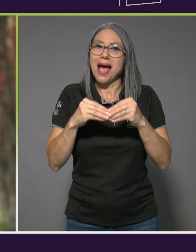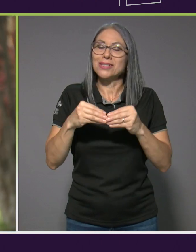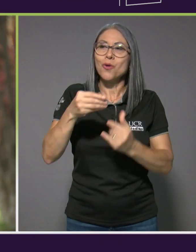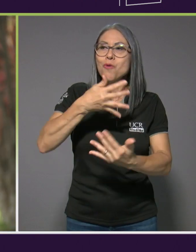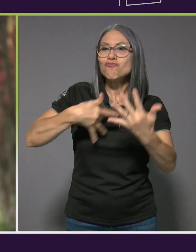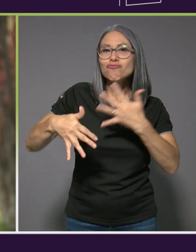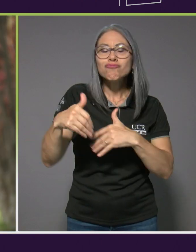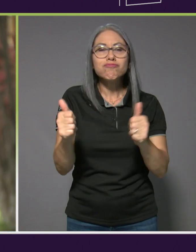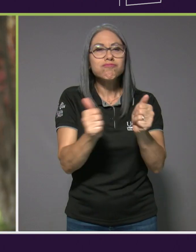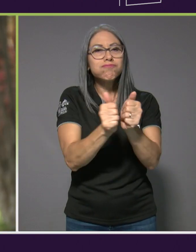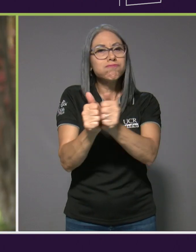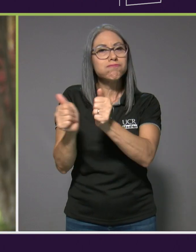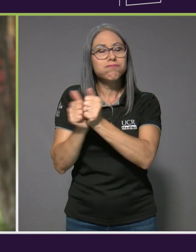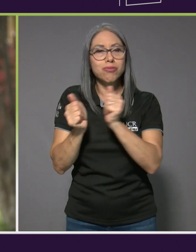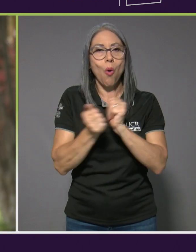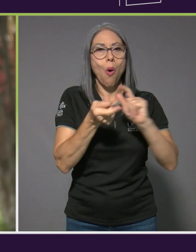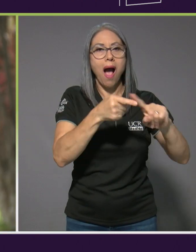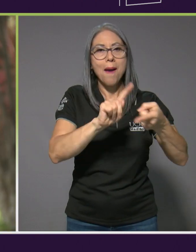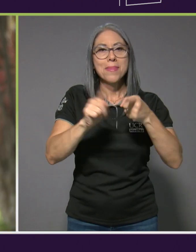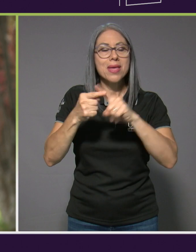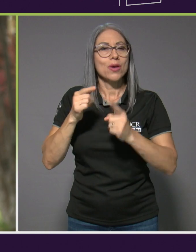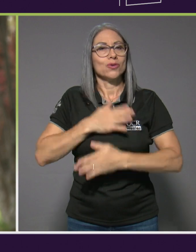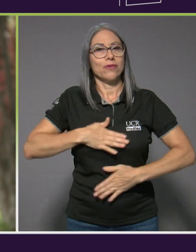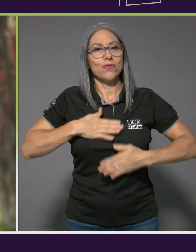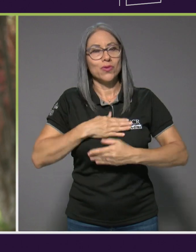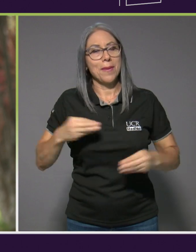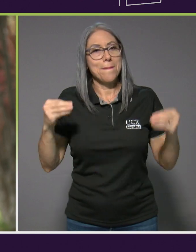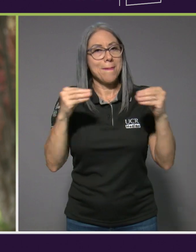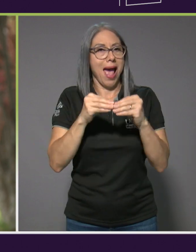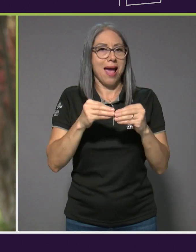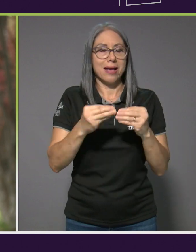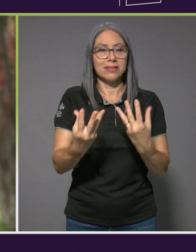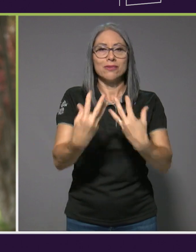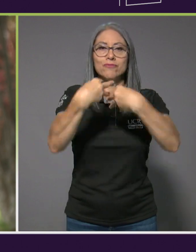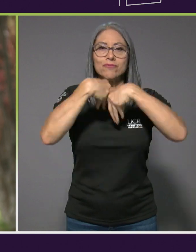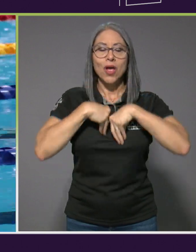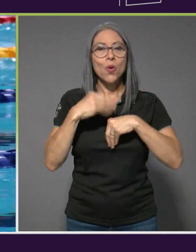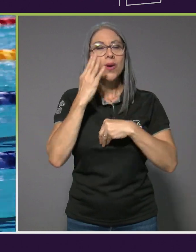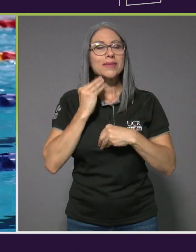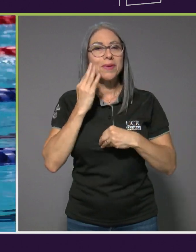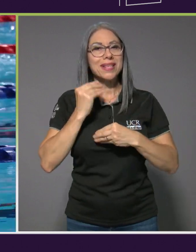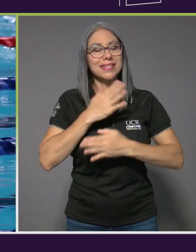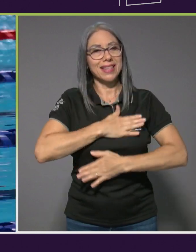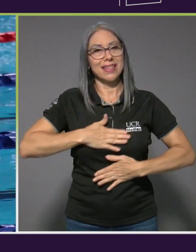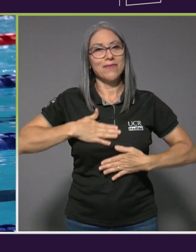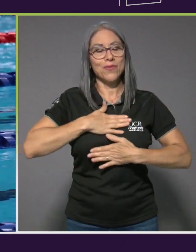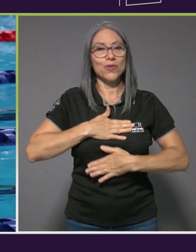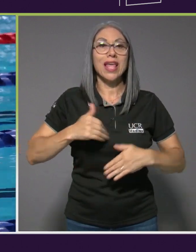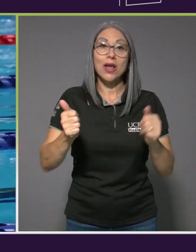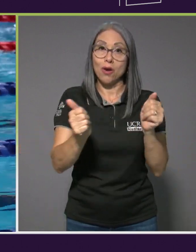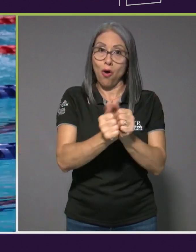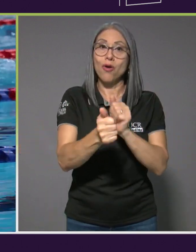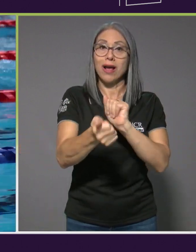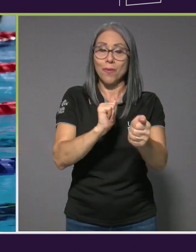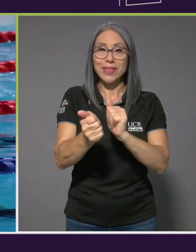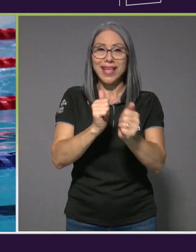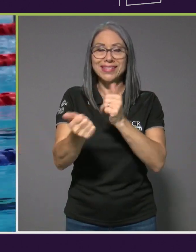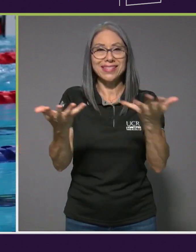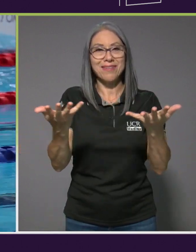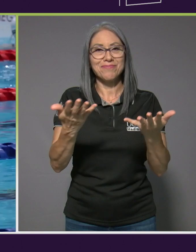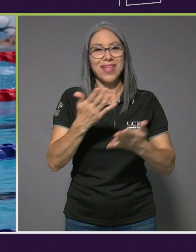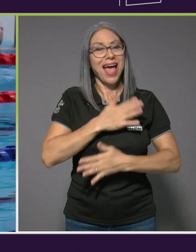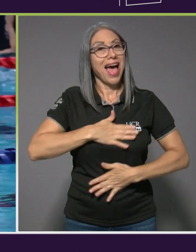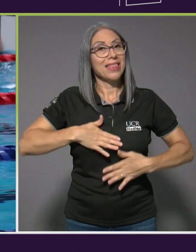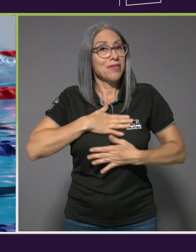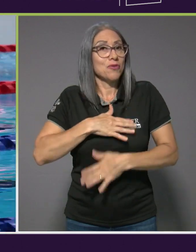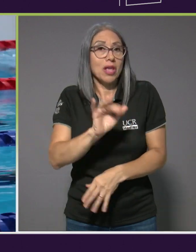disfruté muchísimo más, lo agarré como una experiencia de disfrute al lado de la competencia, a disfrutar como